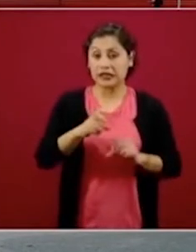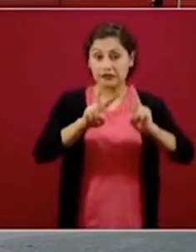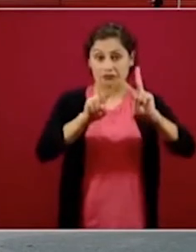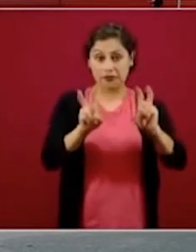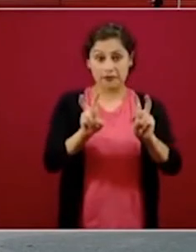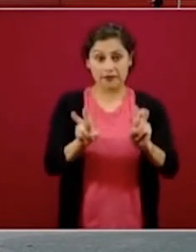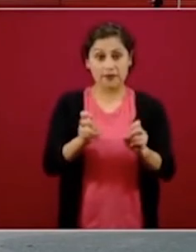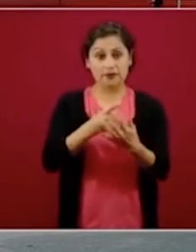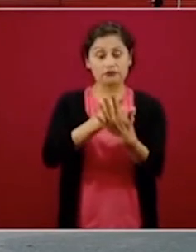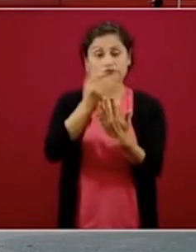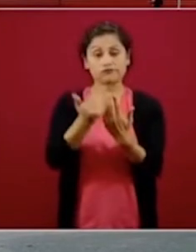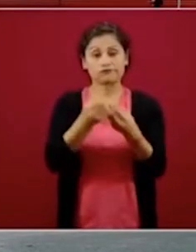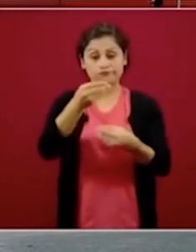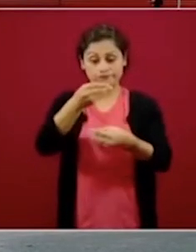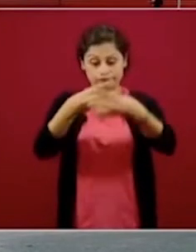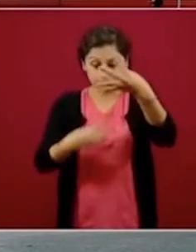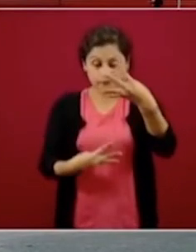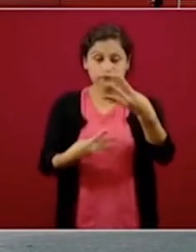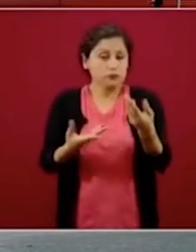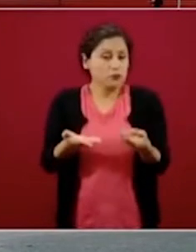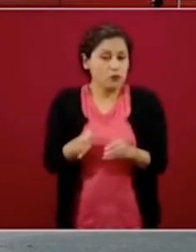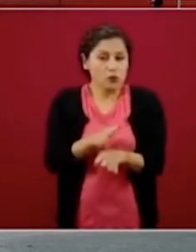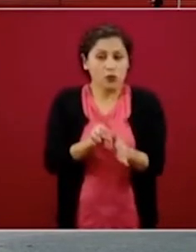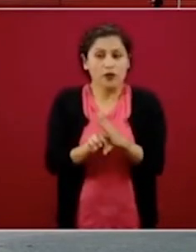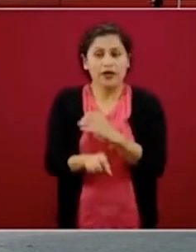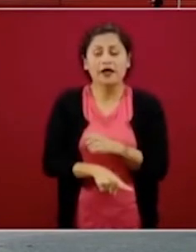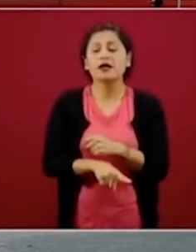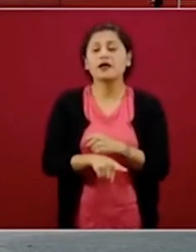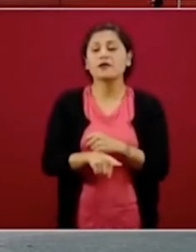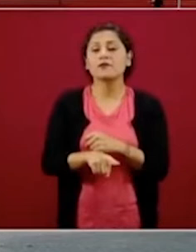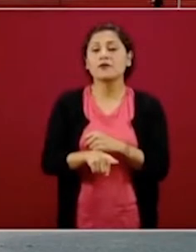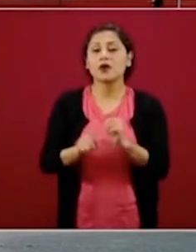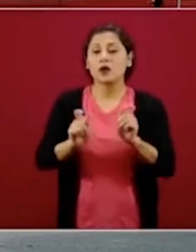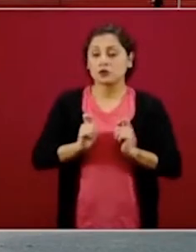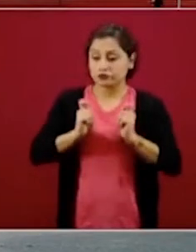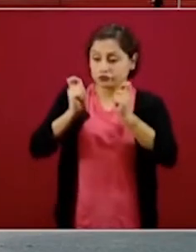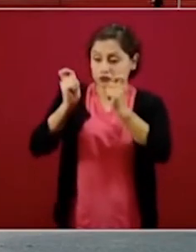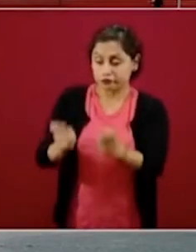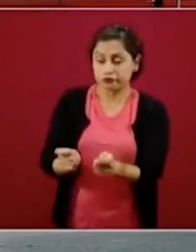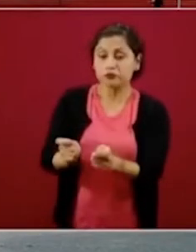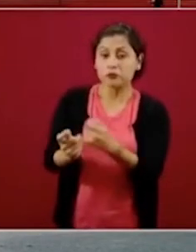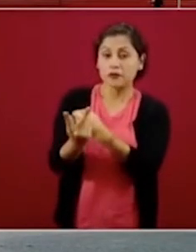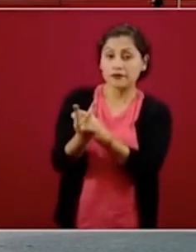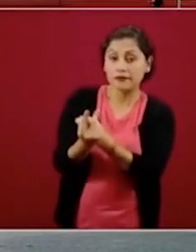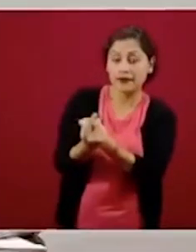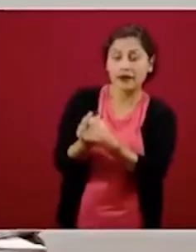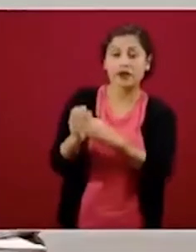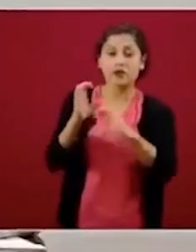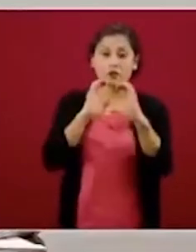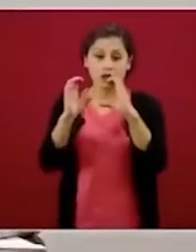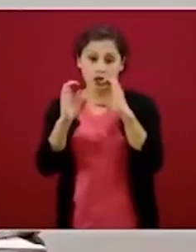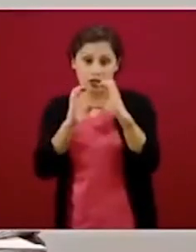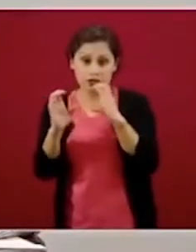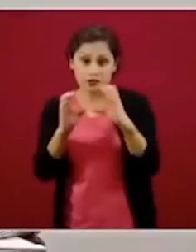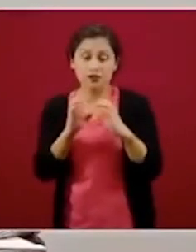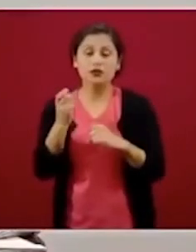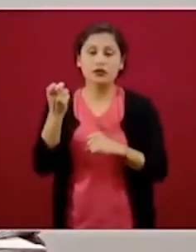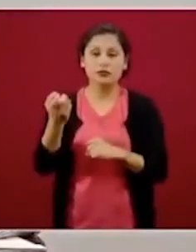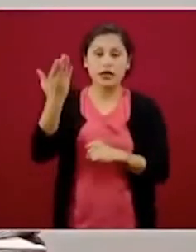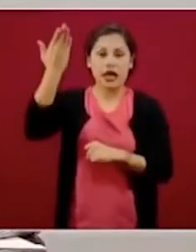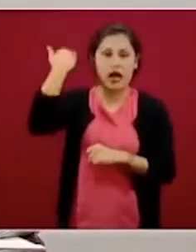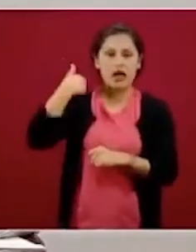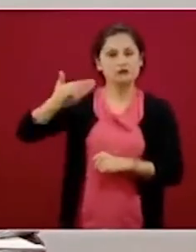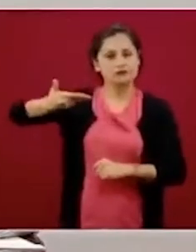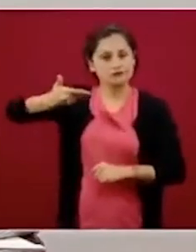abarcan desde la concesión de telecomunicaciones que se pidió y que se dio, tiene que ver